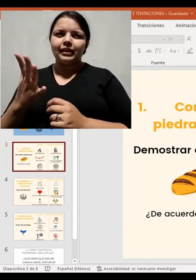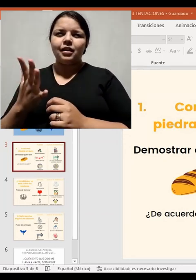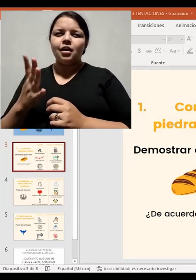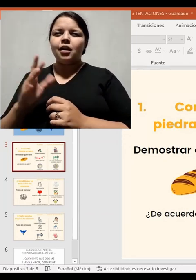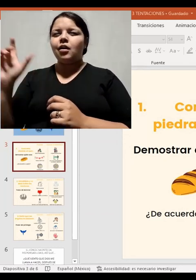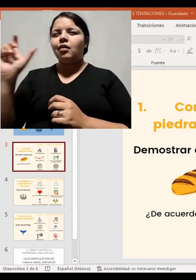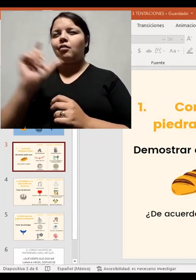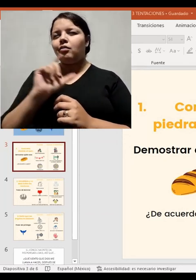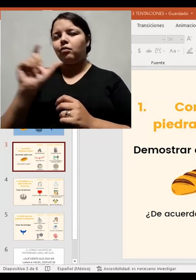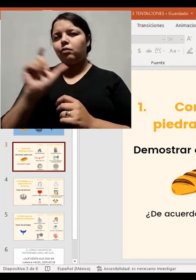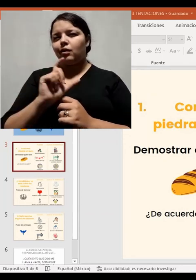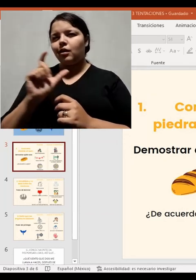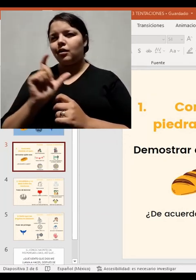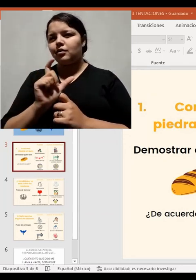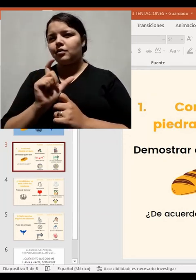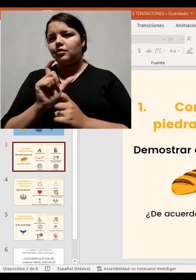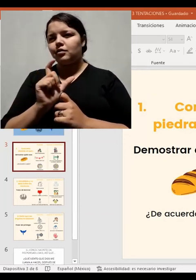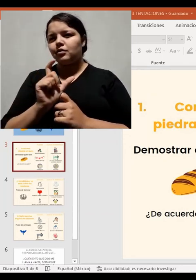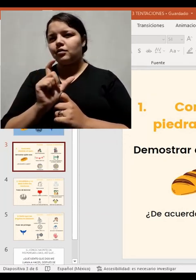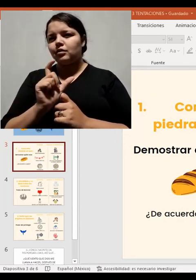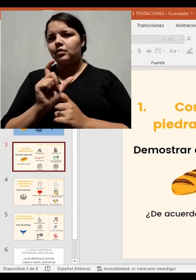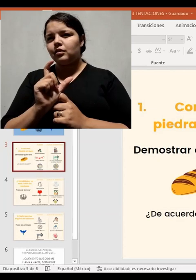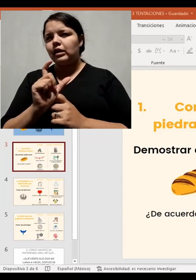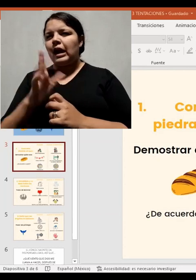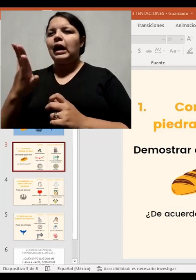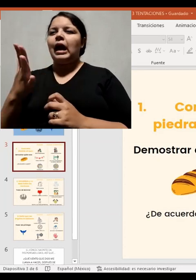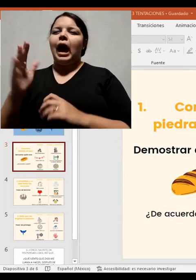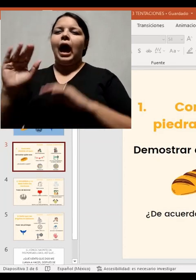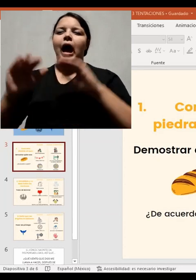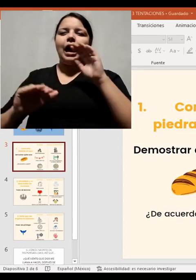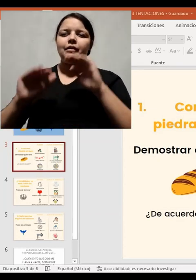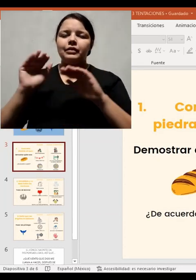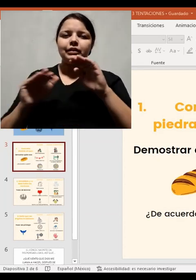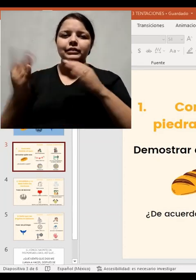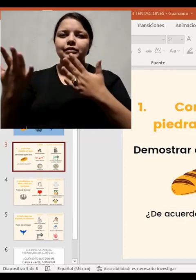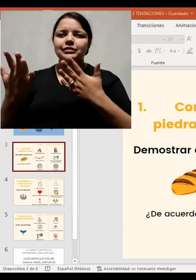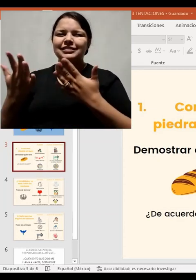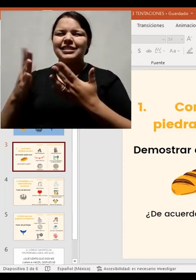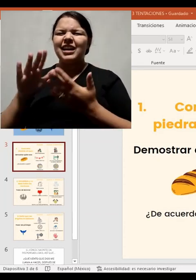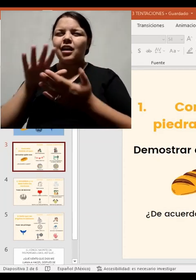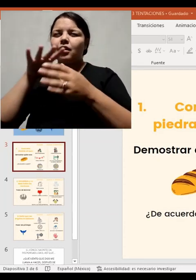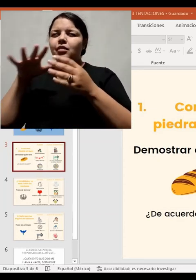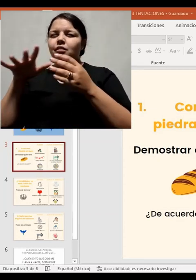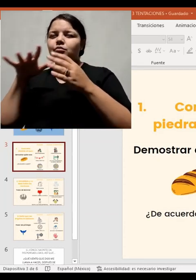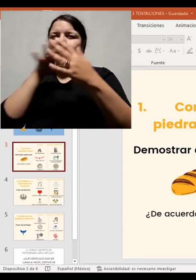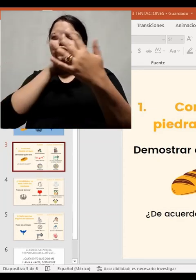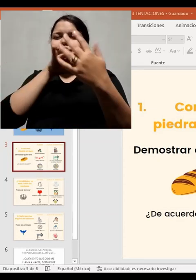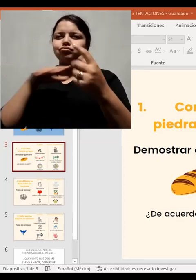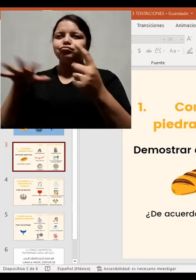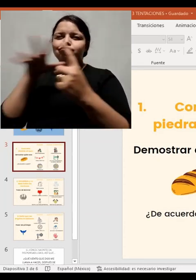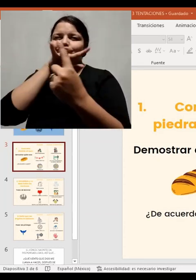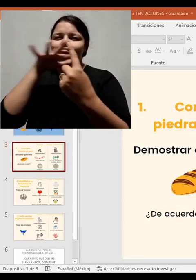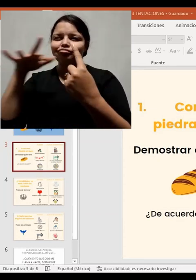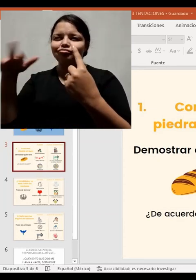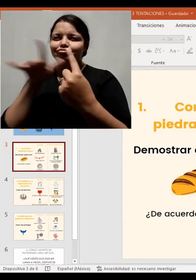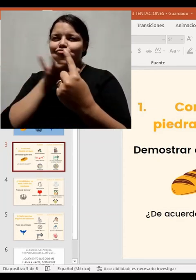sintamos que estamos haciendo su voluntad, para que al tomarlo sintamos que somos